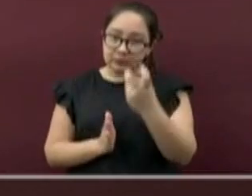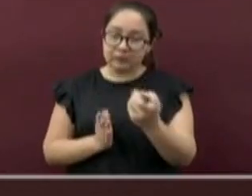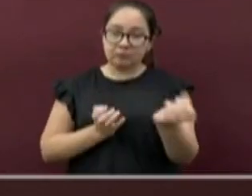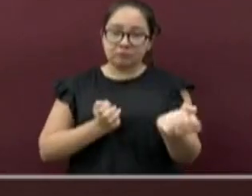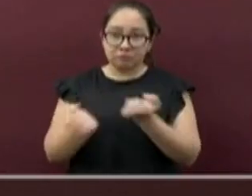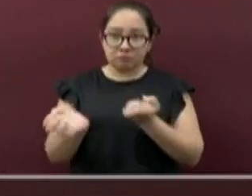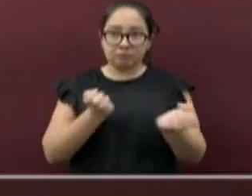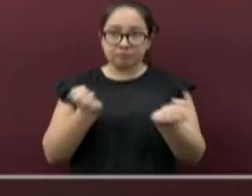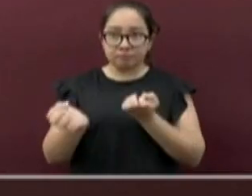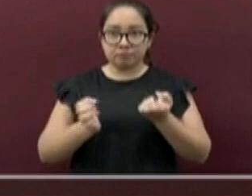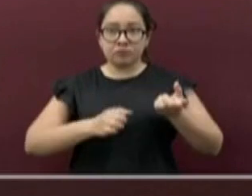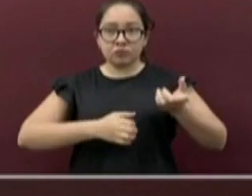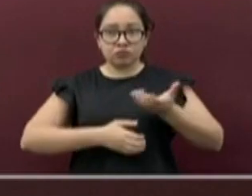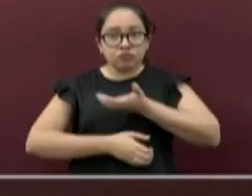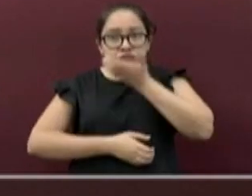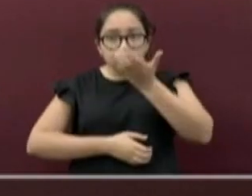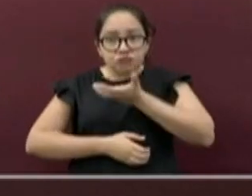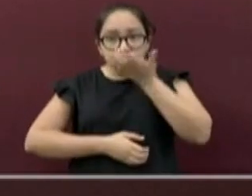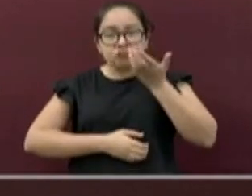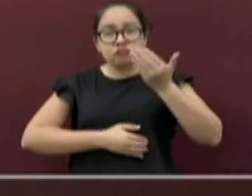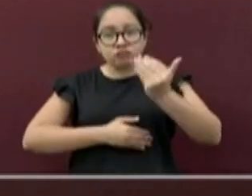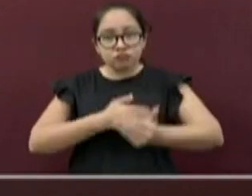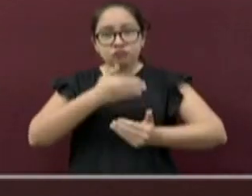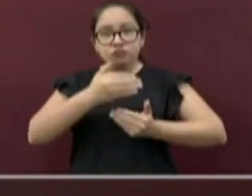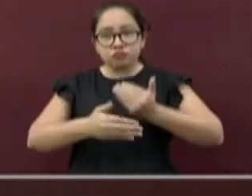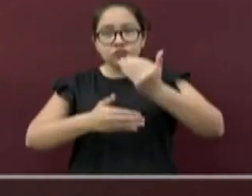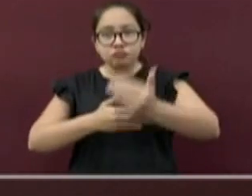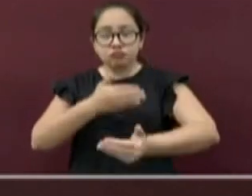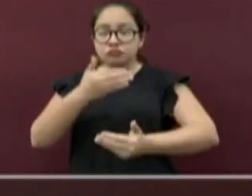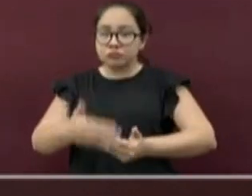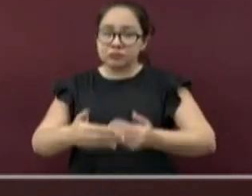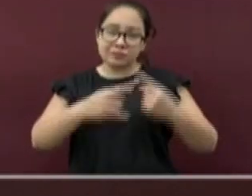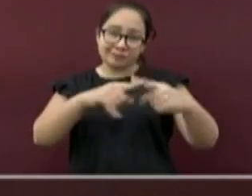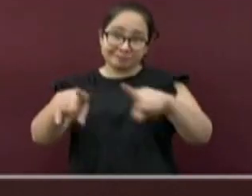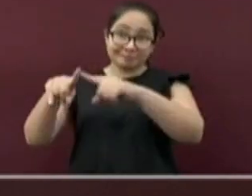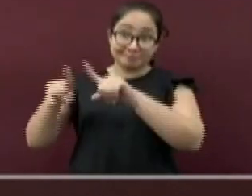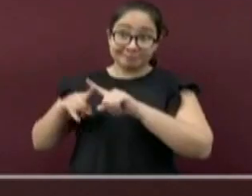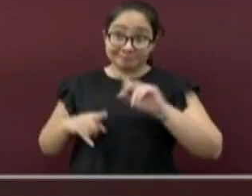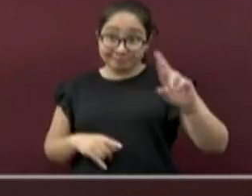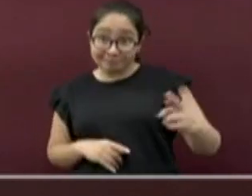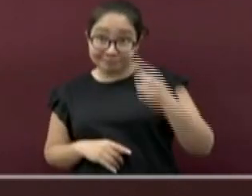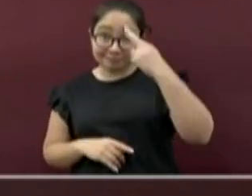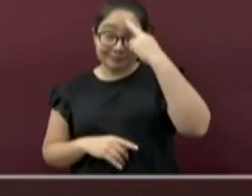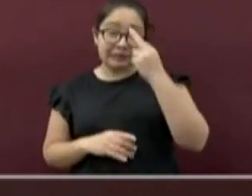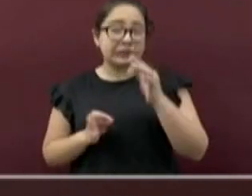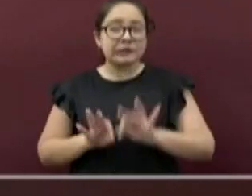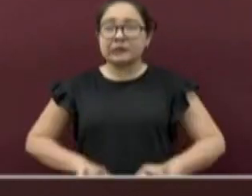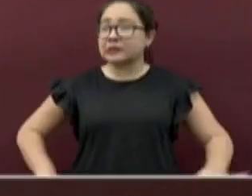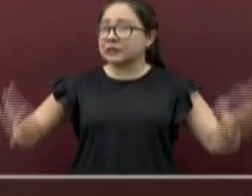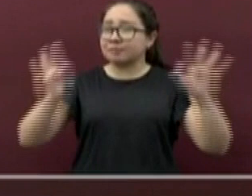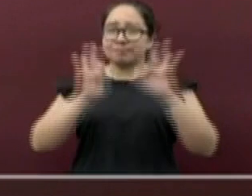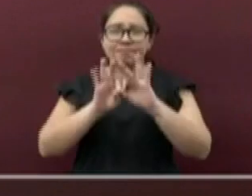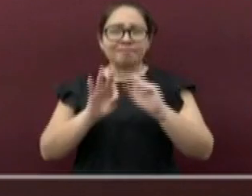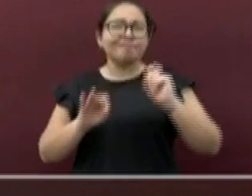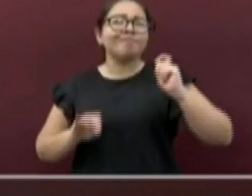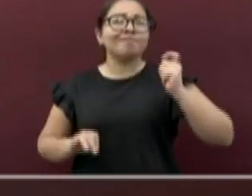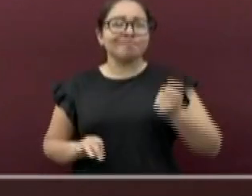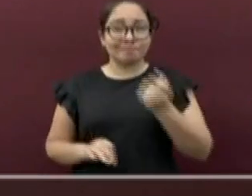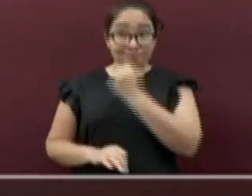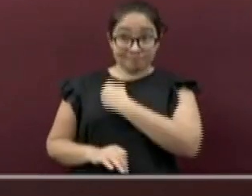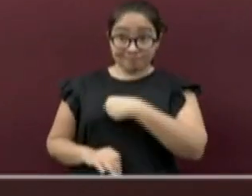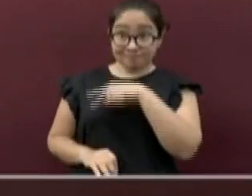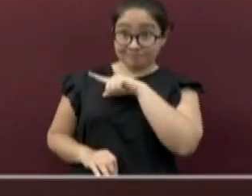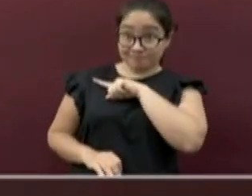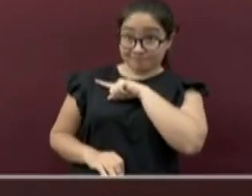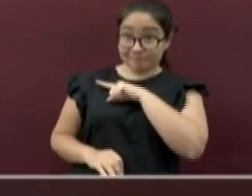entre otros. Recuerda que lo más importante es tu salud, por eso te